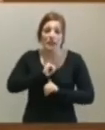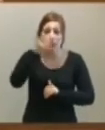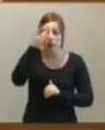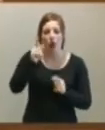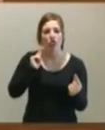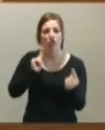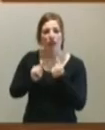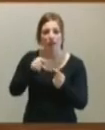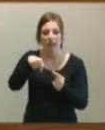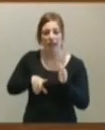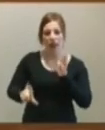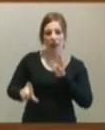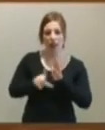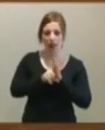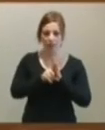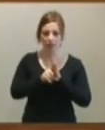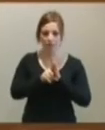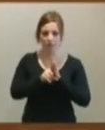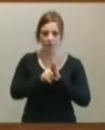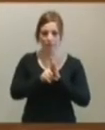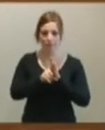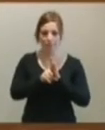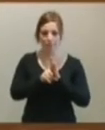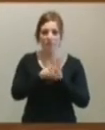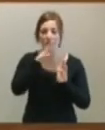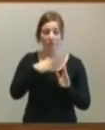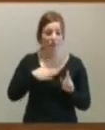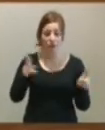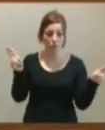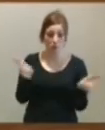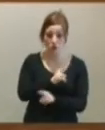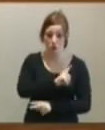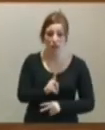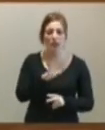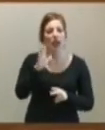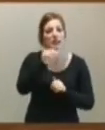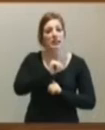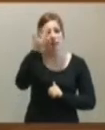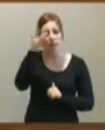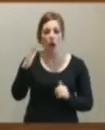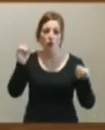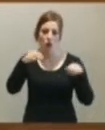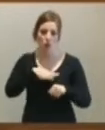de la ley, que para mí no va a ser un mero trámite de supresión, ya le digo, espero que podamos ponernos de acuerdo